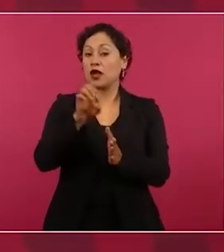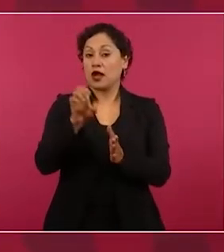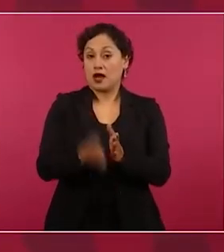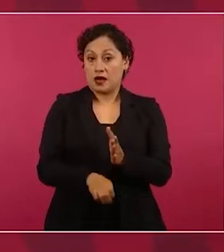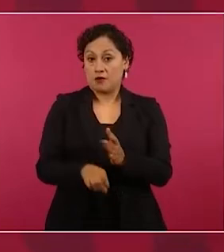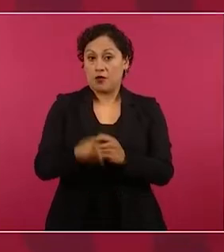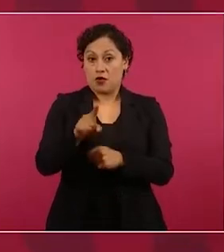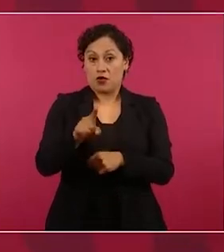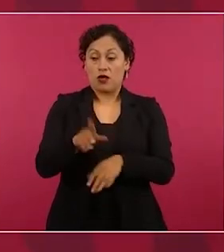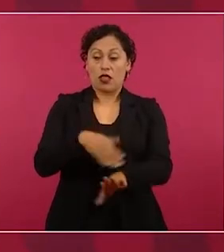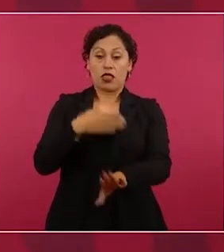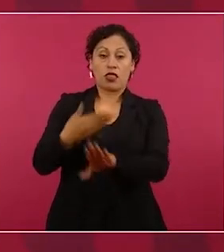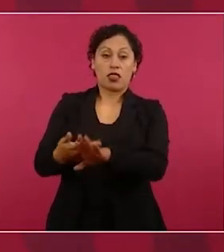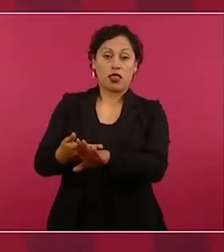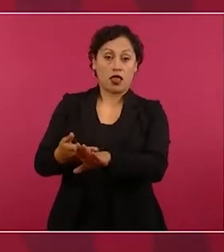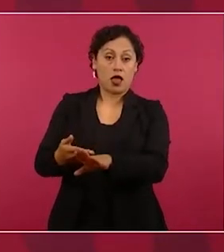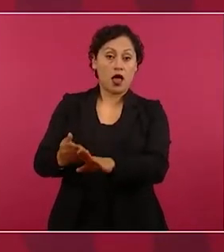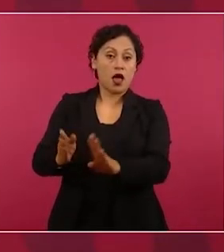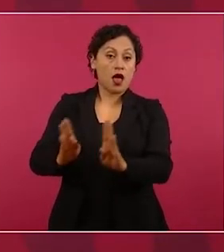Ejército.